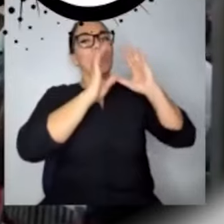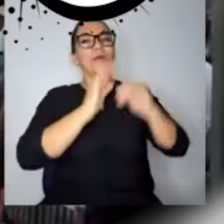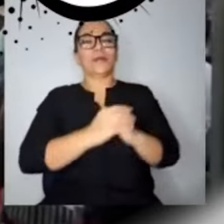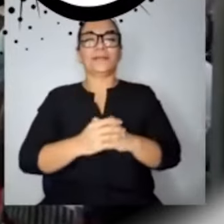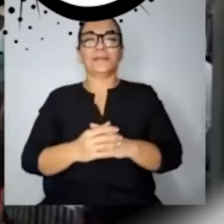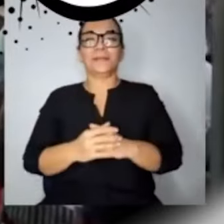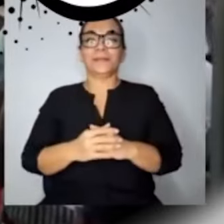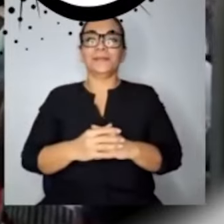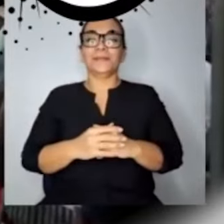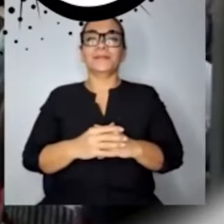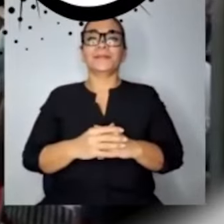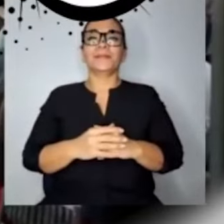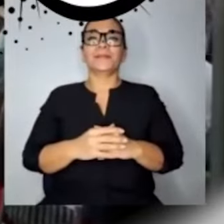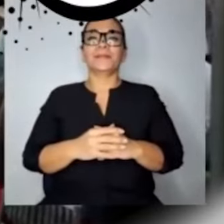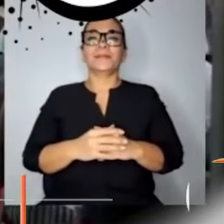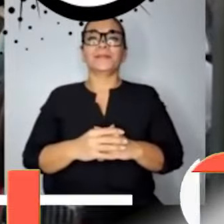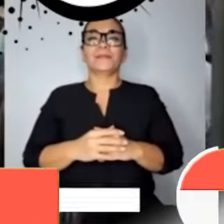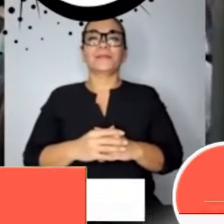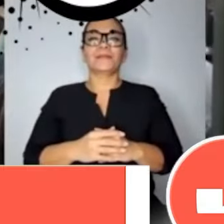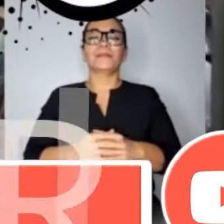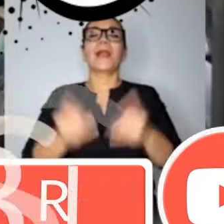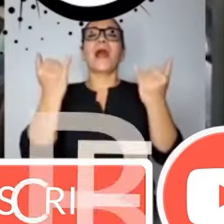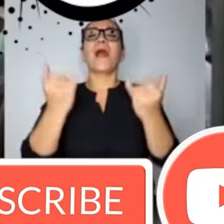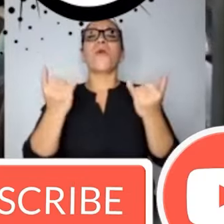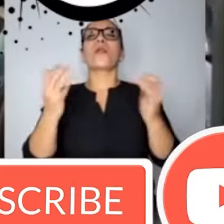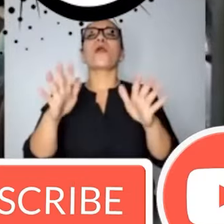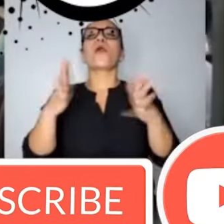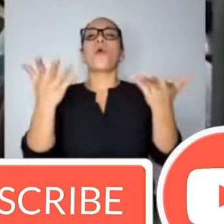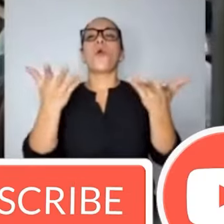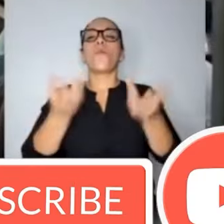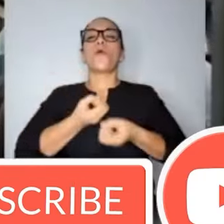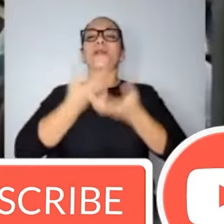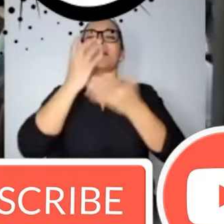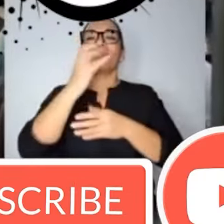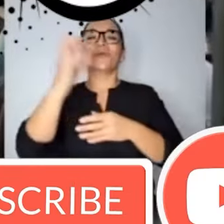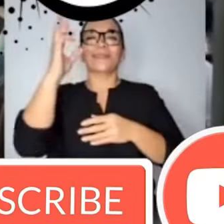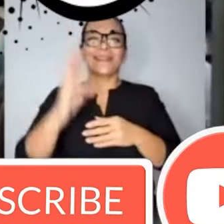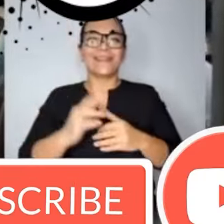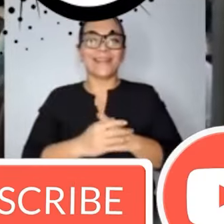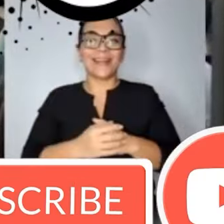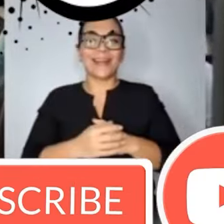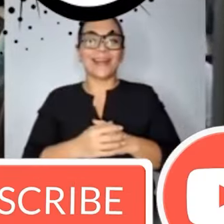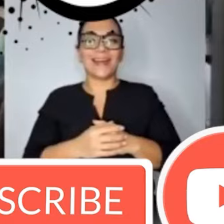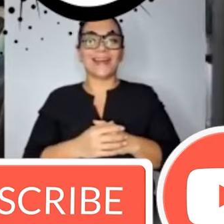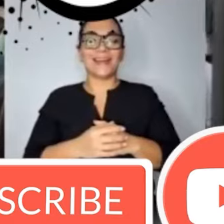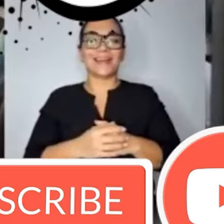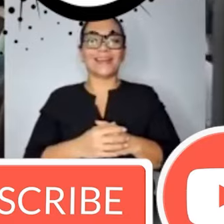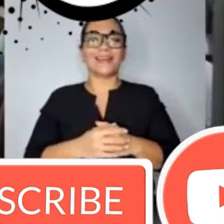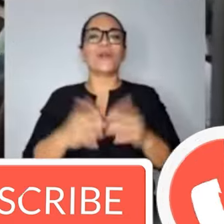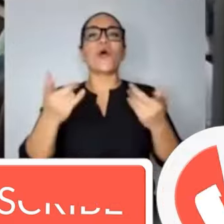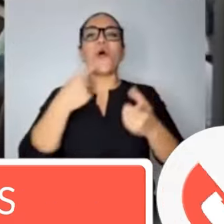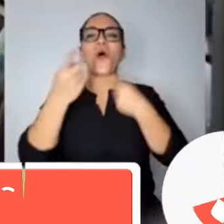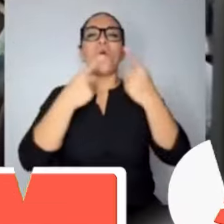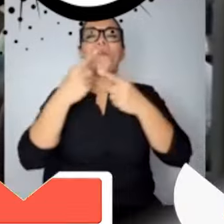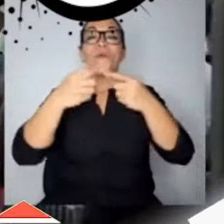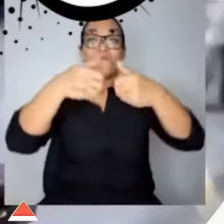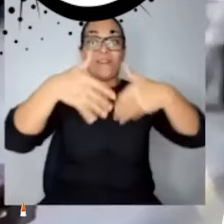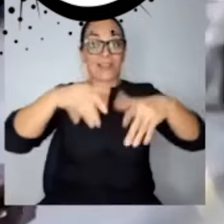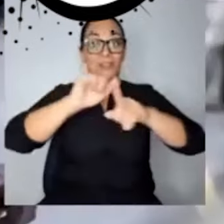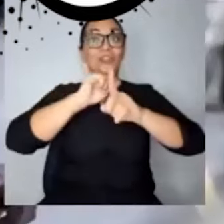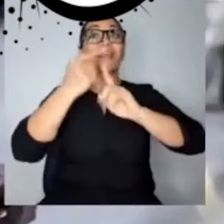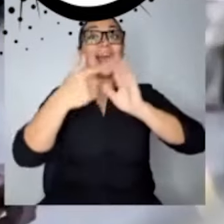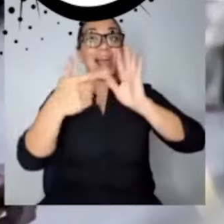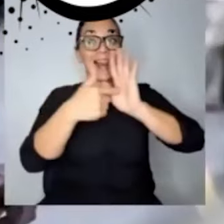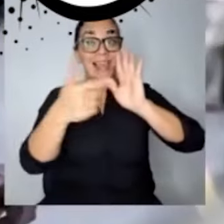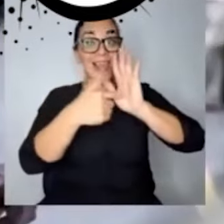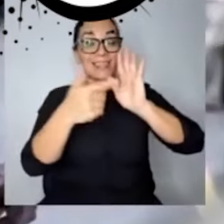Y ahora, ¿cómo se grita en Costa Rica y en el mundo? Gracias a Dios. Por las redes sociales. Por